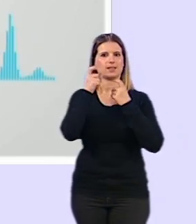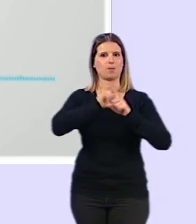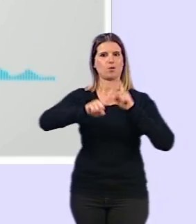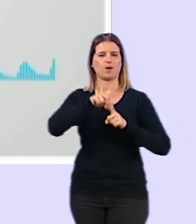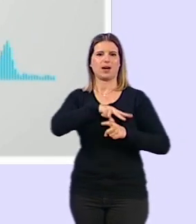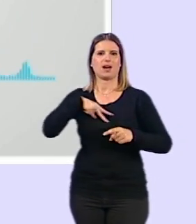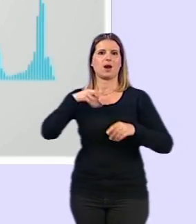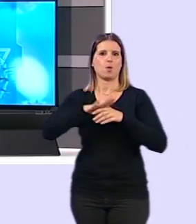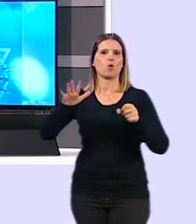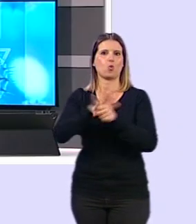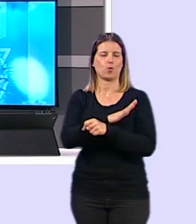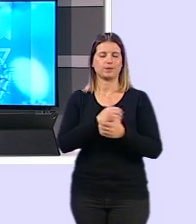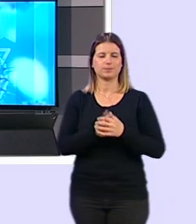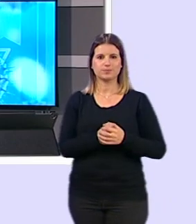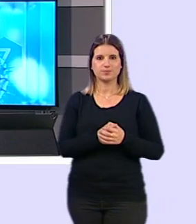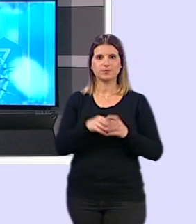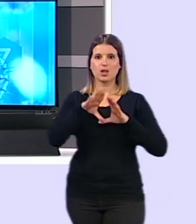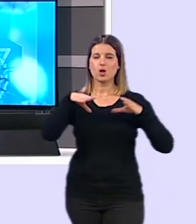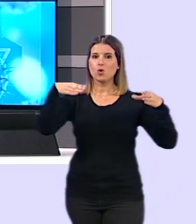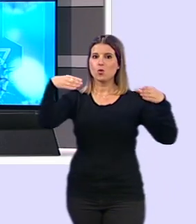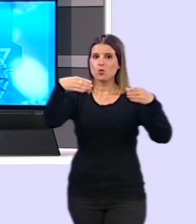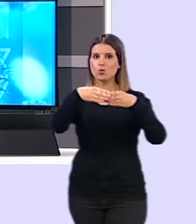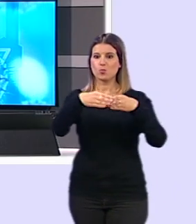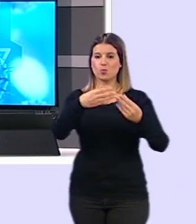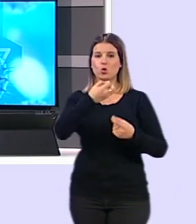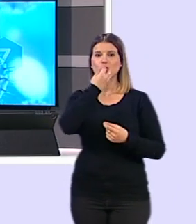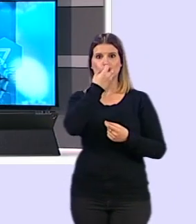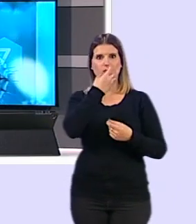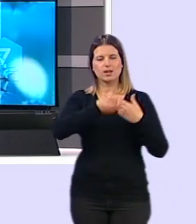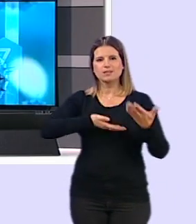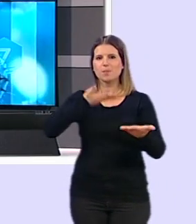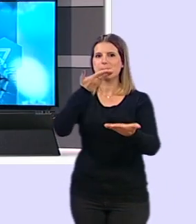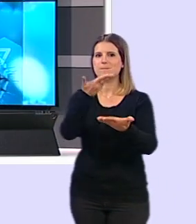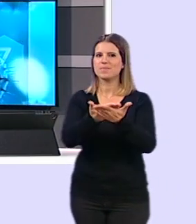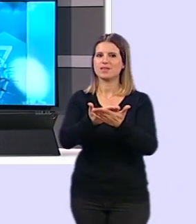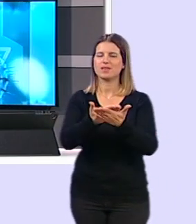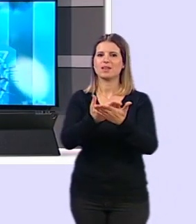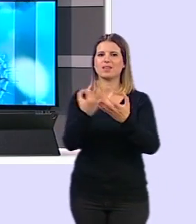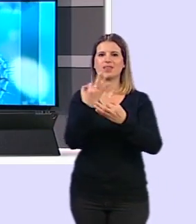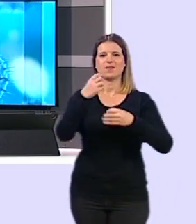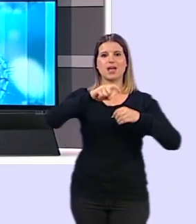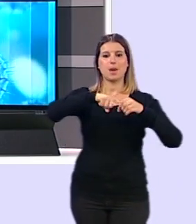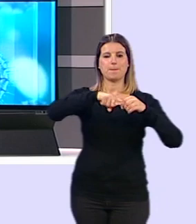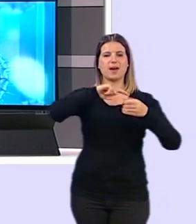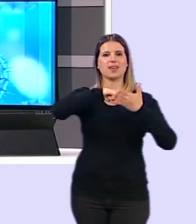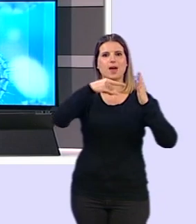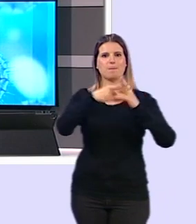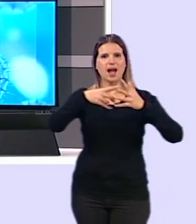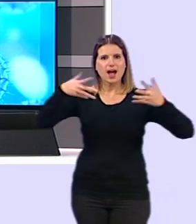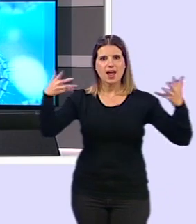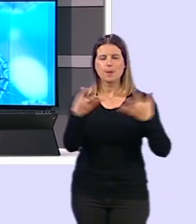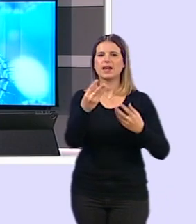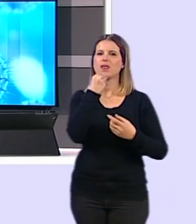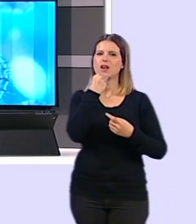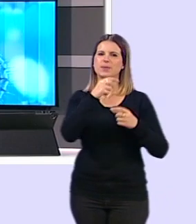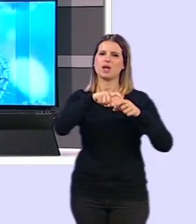por esta crisis. El Grupo Municipal Socialista ha solicitado que se amplíen las plazas en el Plan de Emergencia Alimentaria,